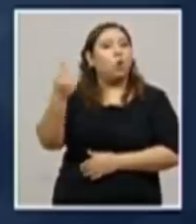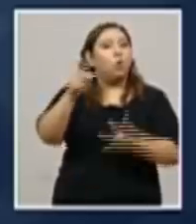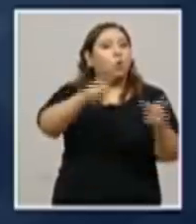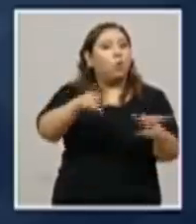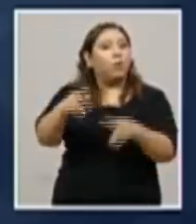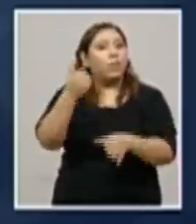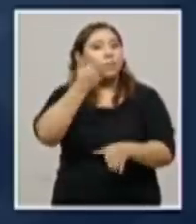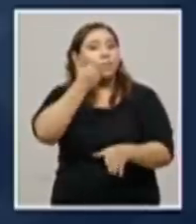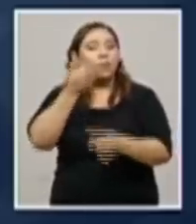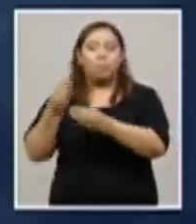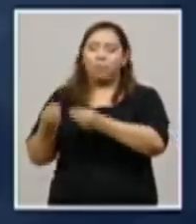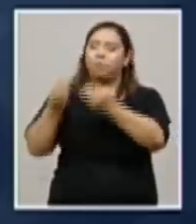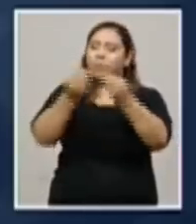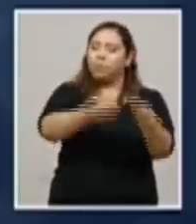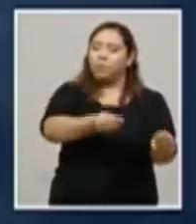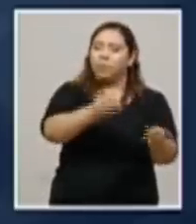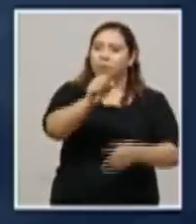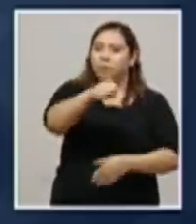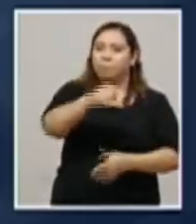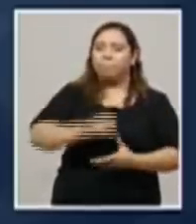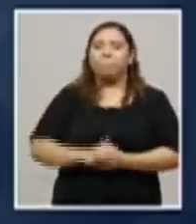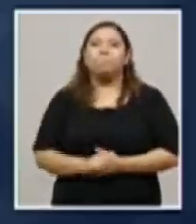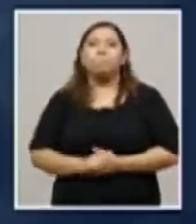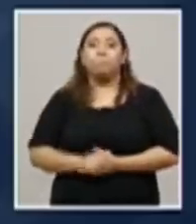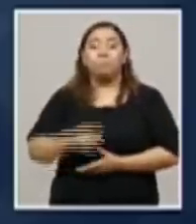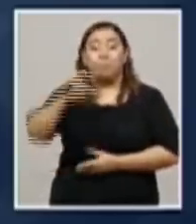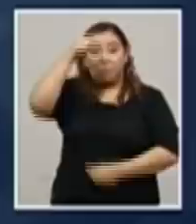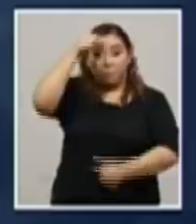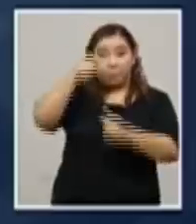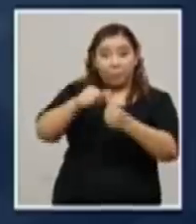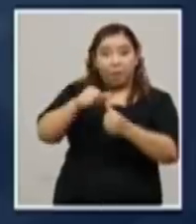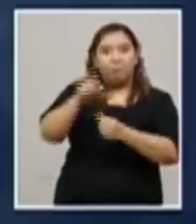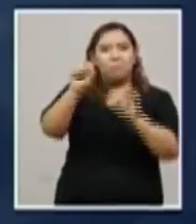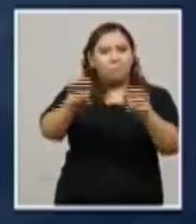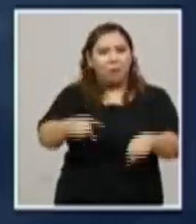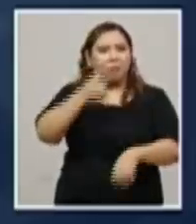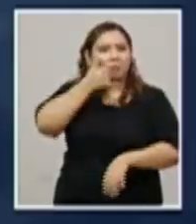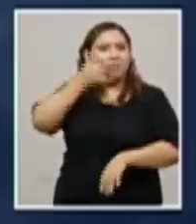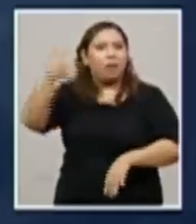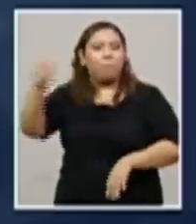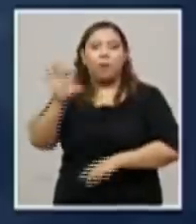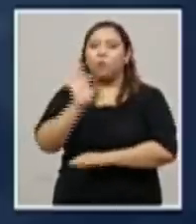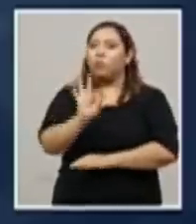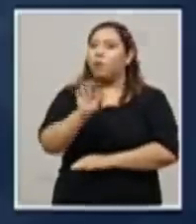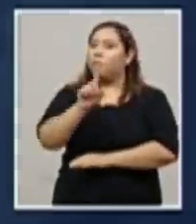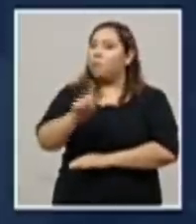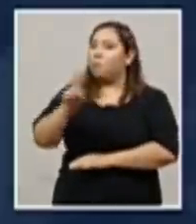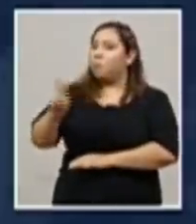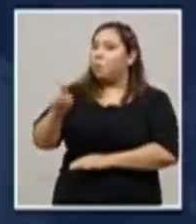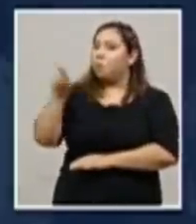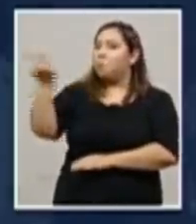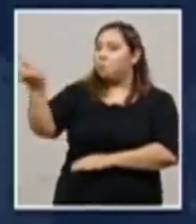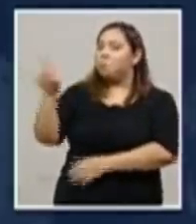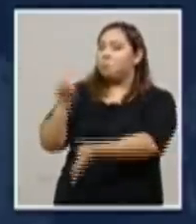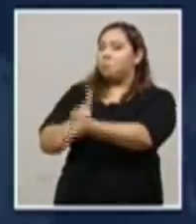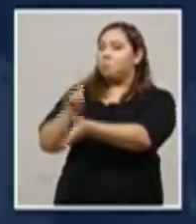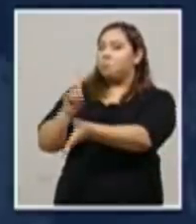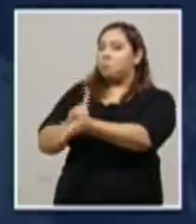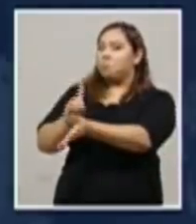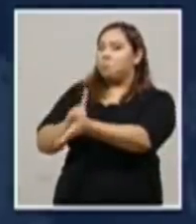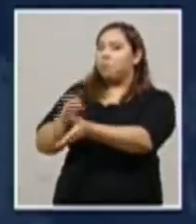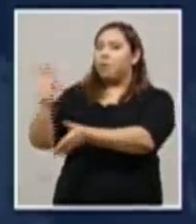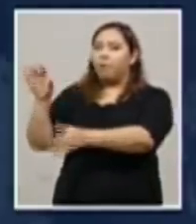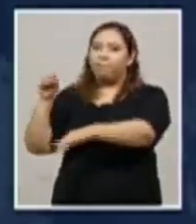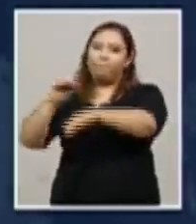Recuerde que tenemos a su disposición la línea del 911 donde usted puede llamar y hay un grupo de médicos que lo